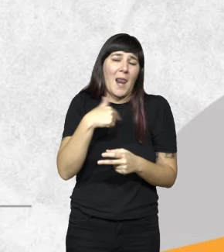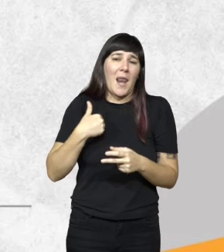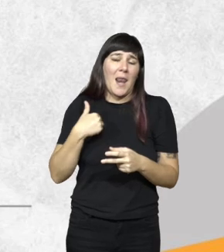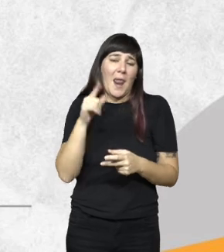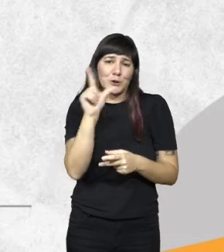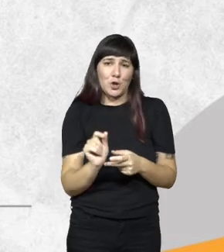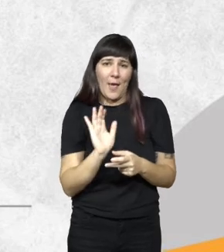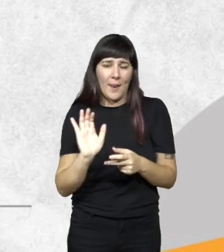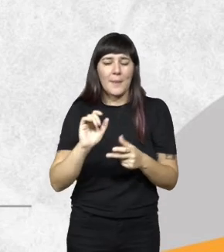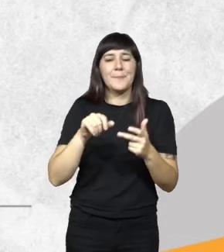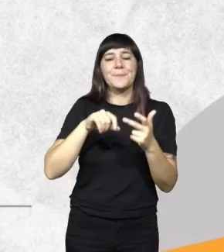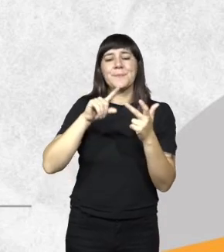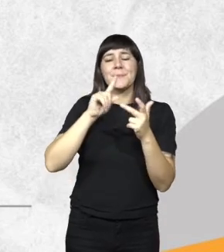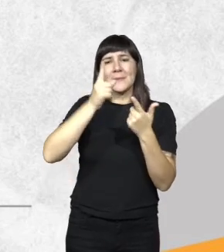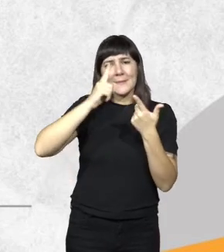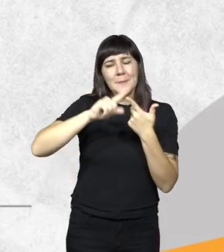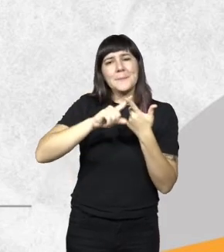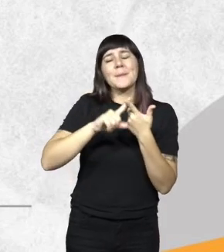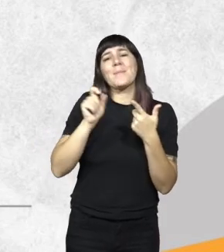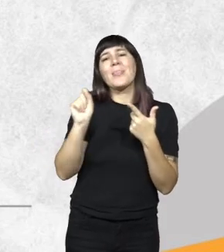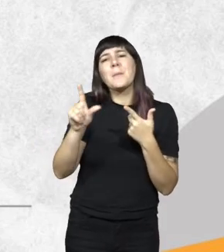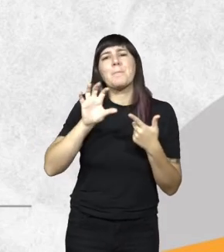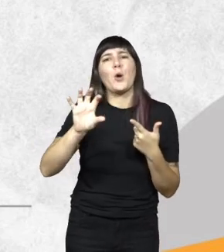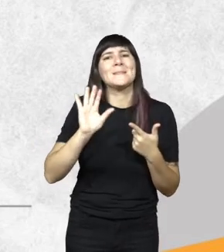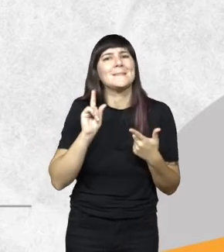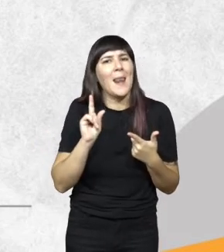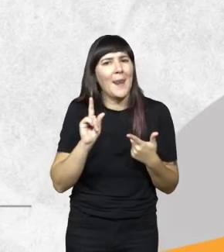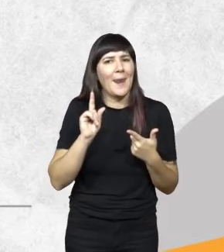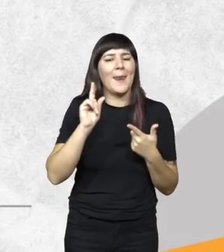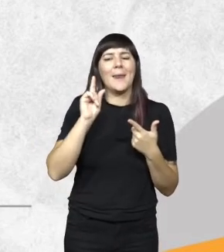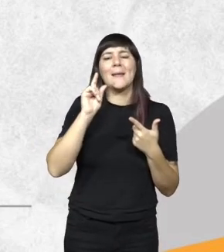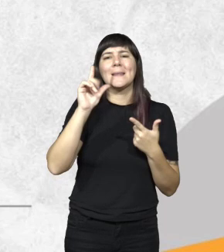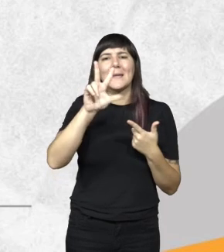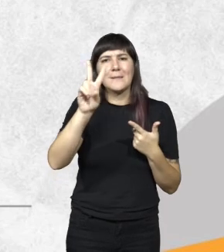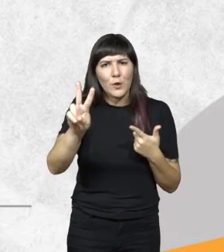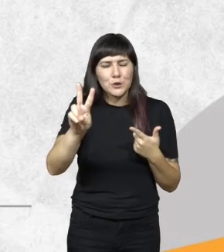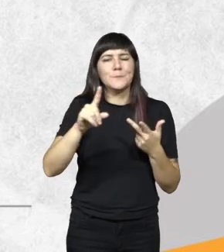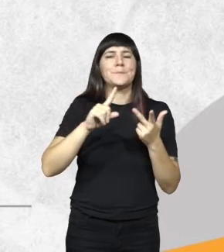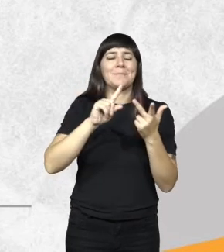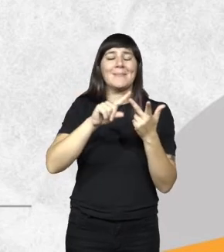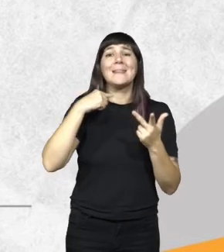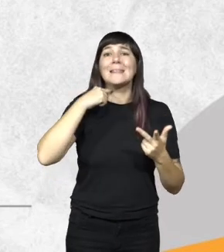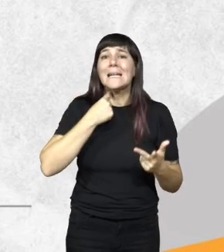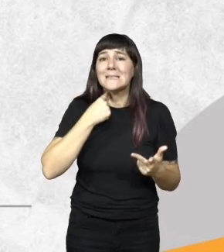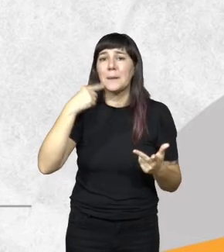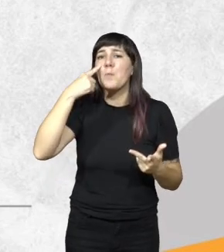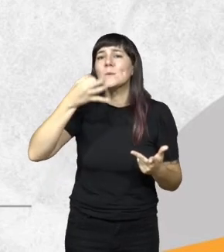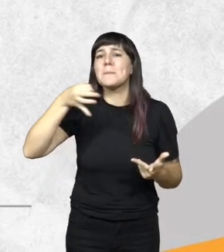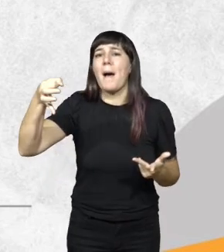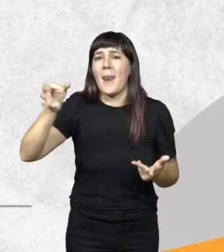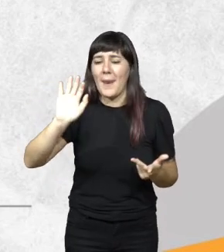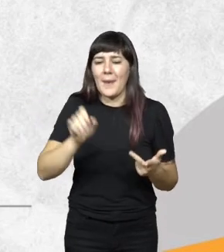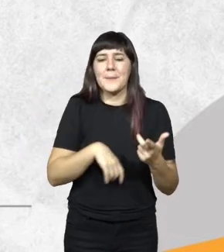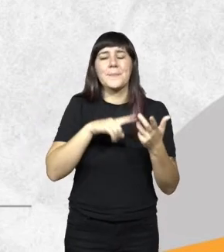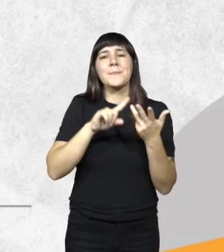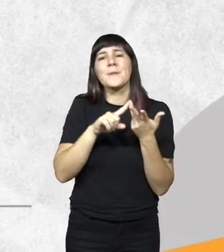32 de jurisdicción provincial 13 de jurisdicción municipal y después las famosas